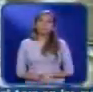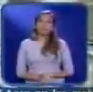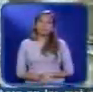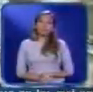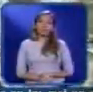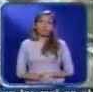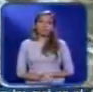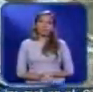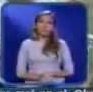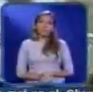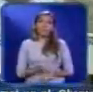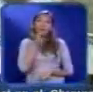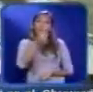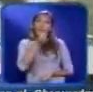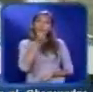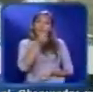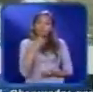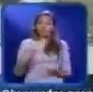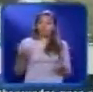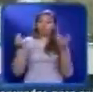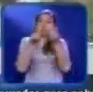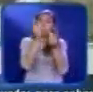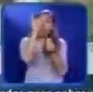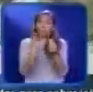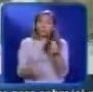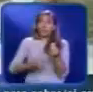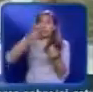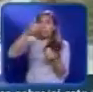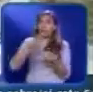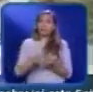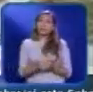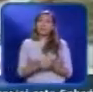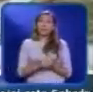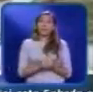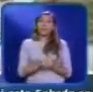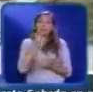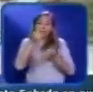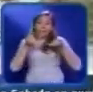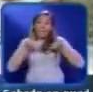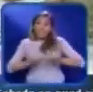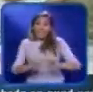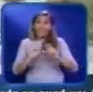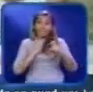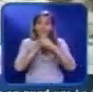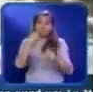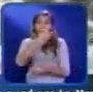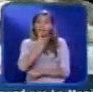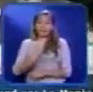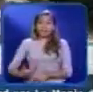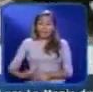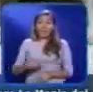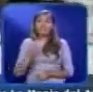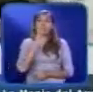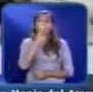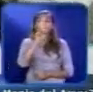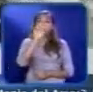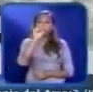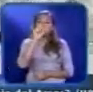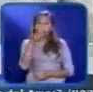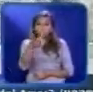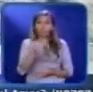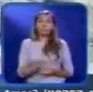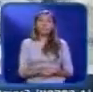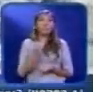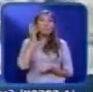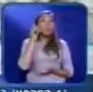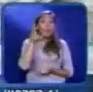A los periodistas se nos sumará una colega más y es que una de las hijas del expresidente de Estados Unidos George W. Bush Jenna Bush-Hugger